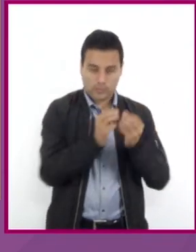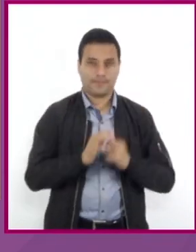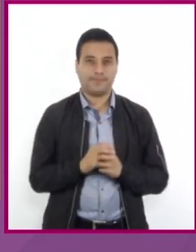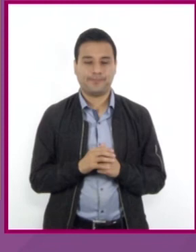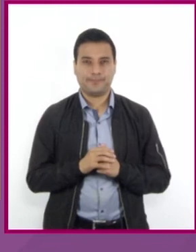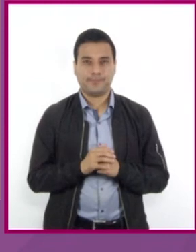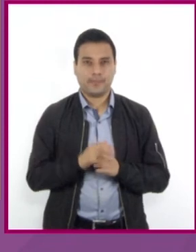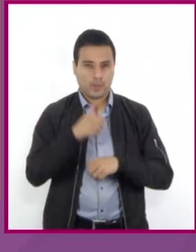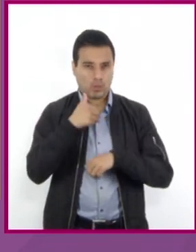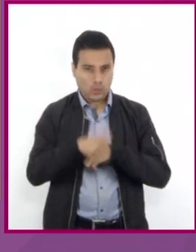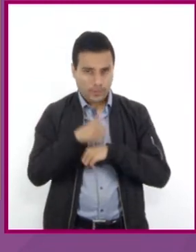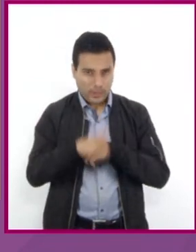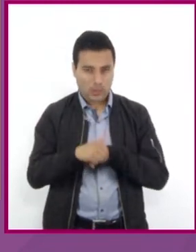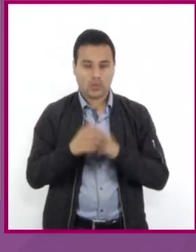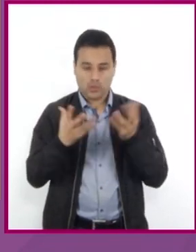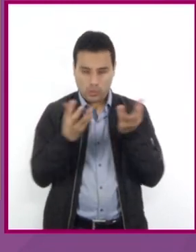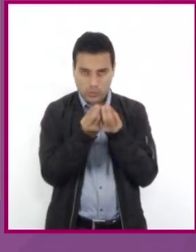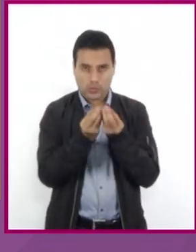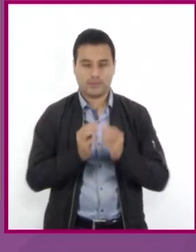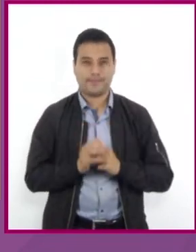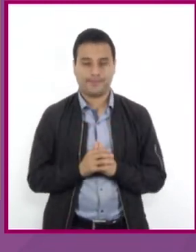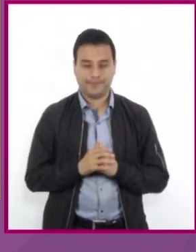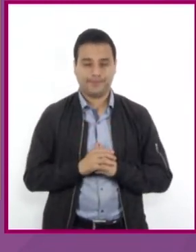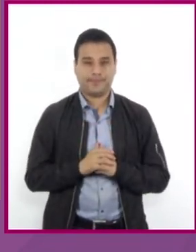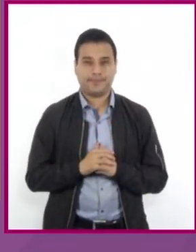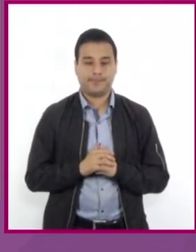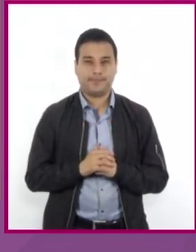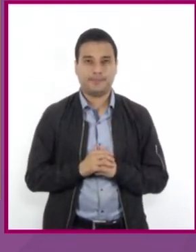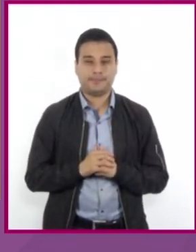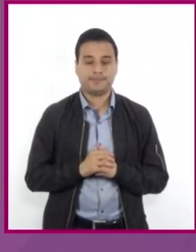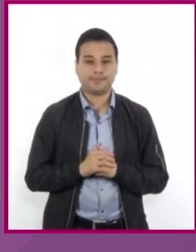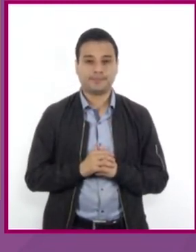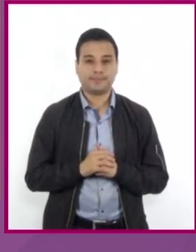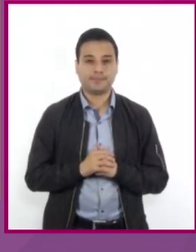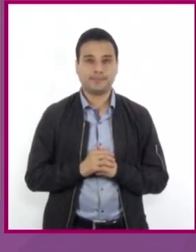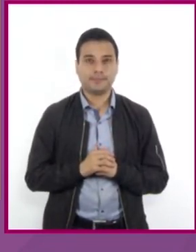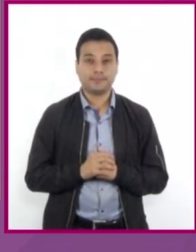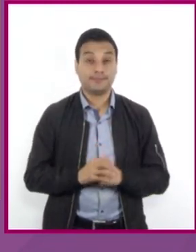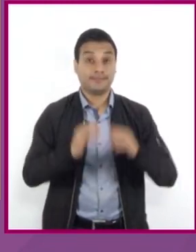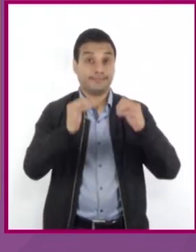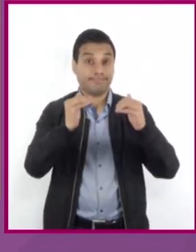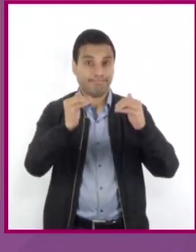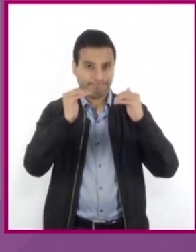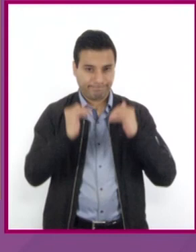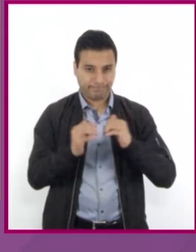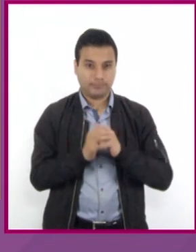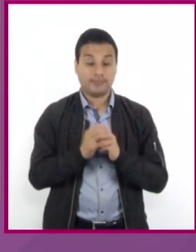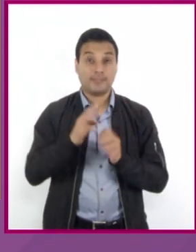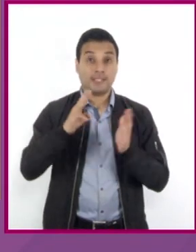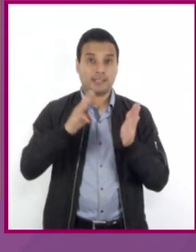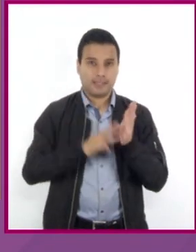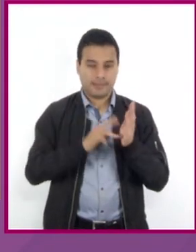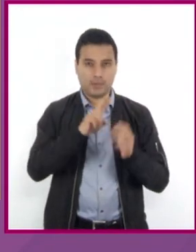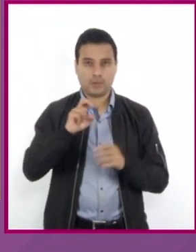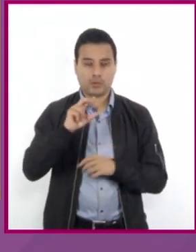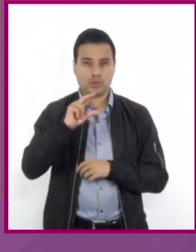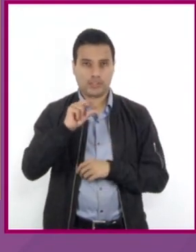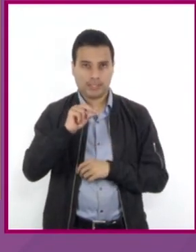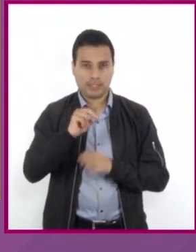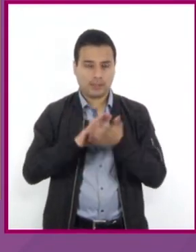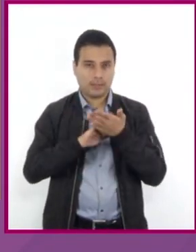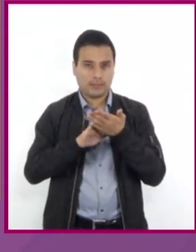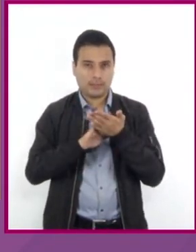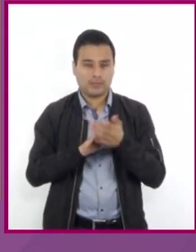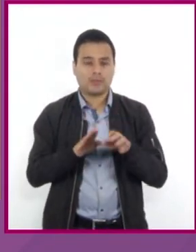de la igualdad y del miembro derecho los términos numéricos para poder cancelar 3280 en el